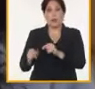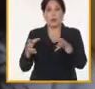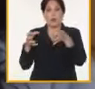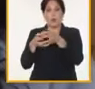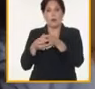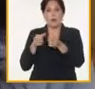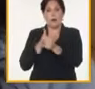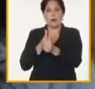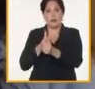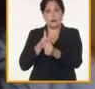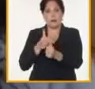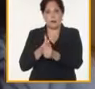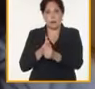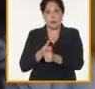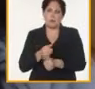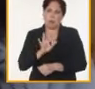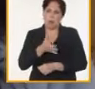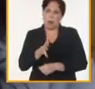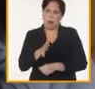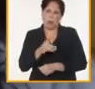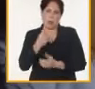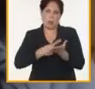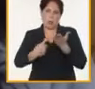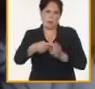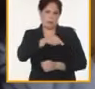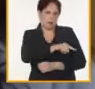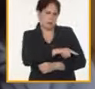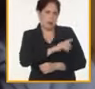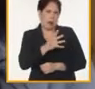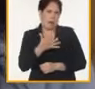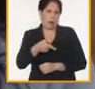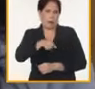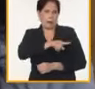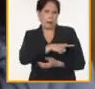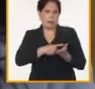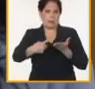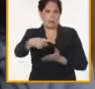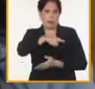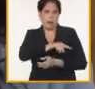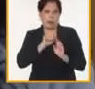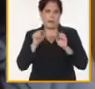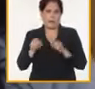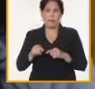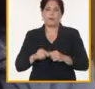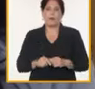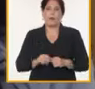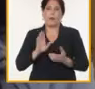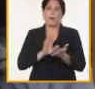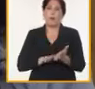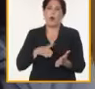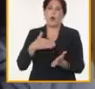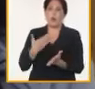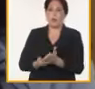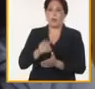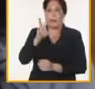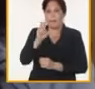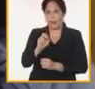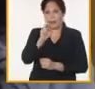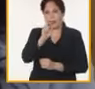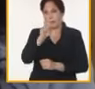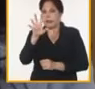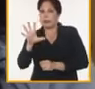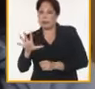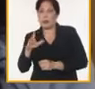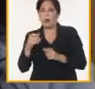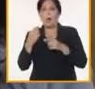Asesor, hace una semana y media más o menos, que es una propuesta para el 2025 de